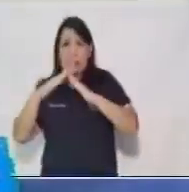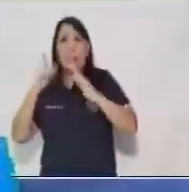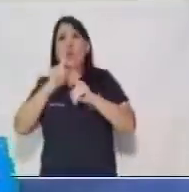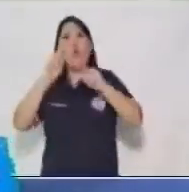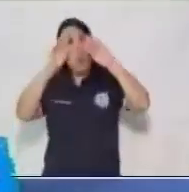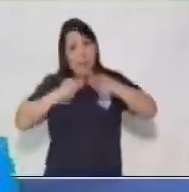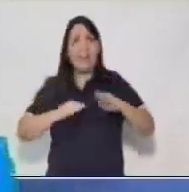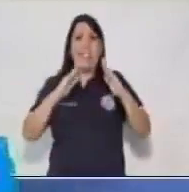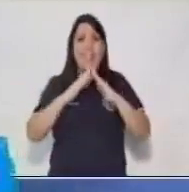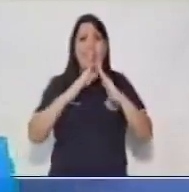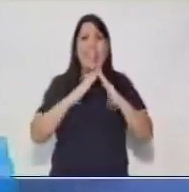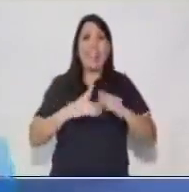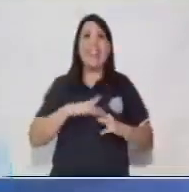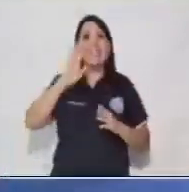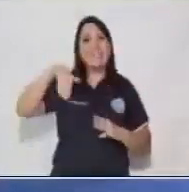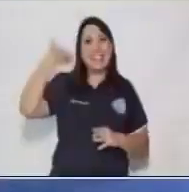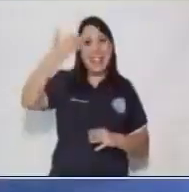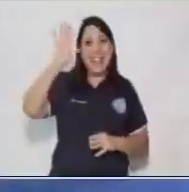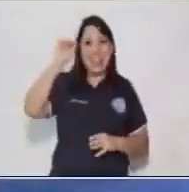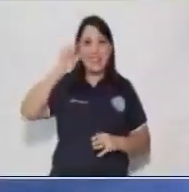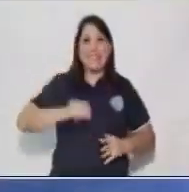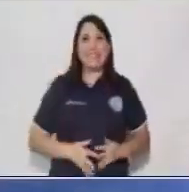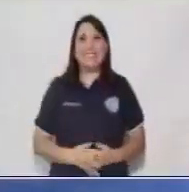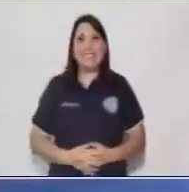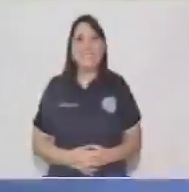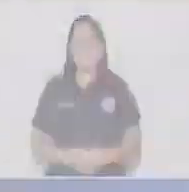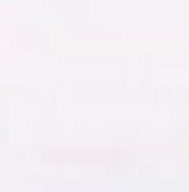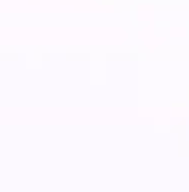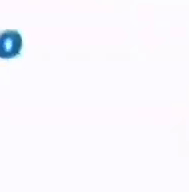Quédate en casa. Hasta la próxima. ¡Gracias! en ¡Gracias! ¡Gracias!